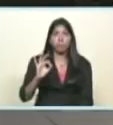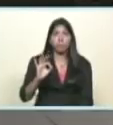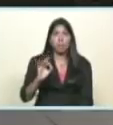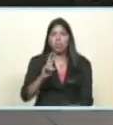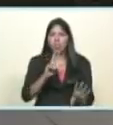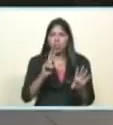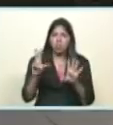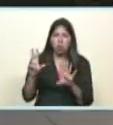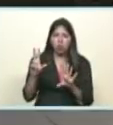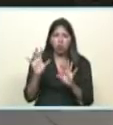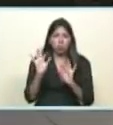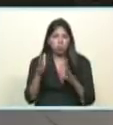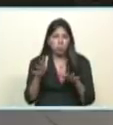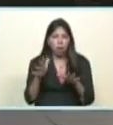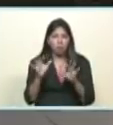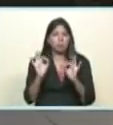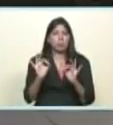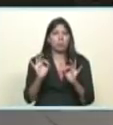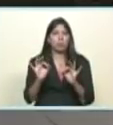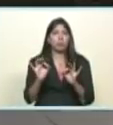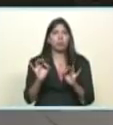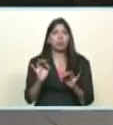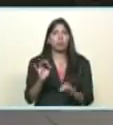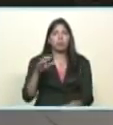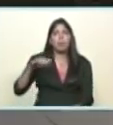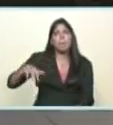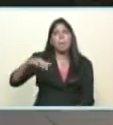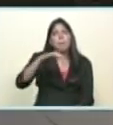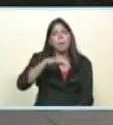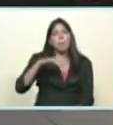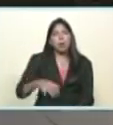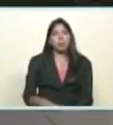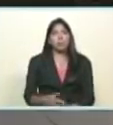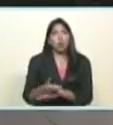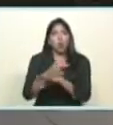78% para ser más exacto, de las gobernaciones del país.